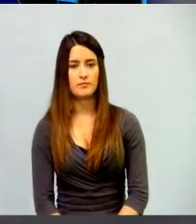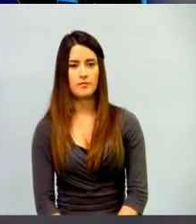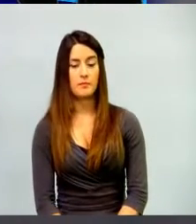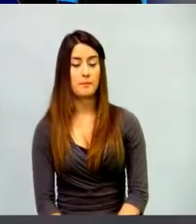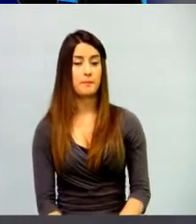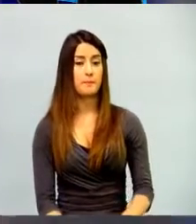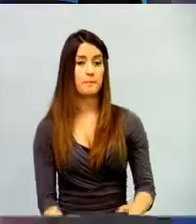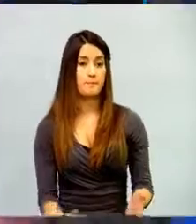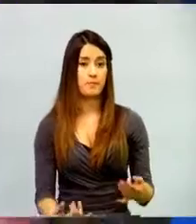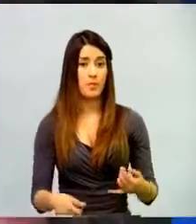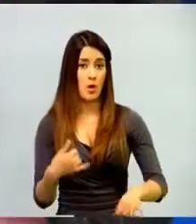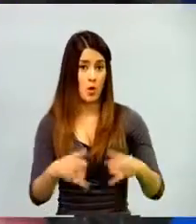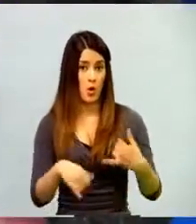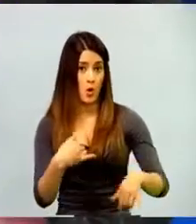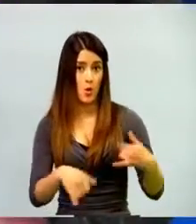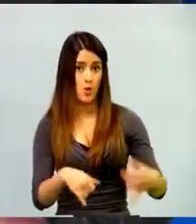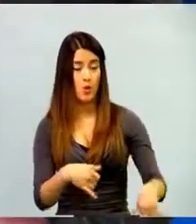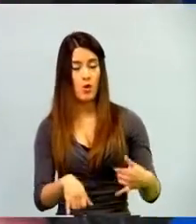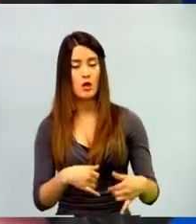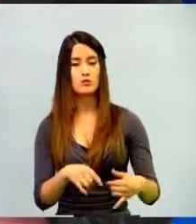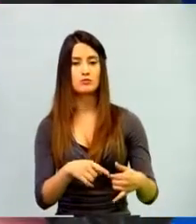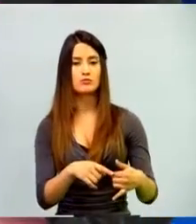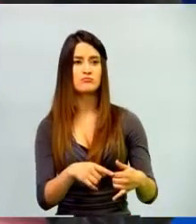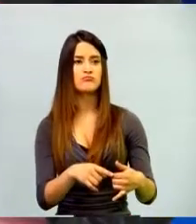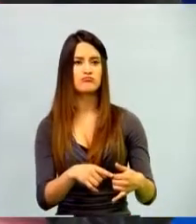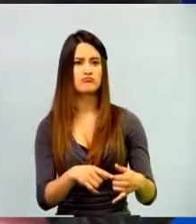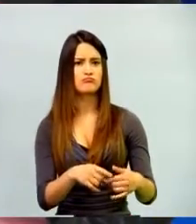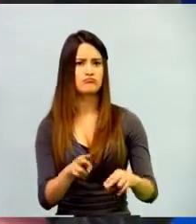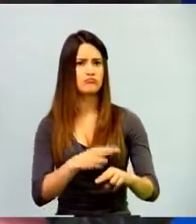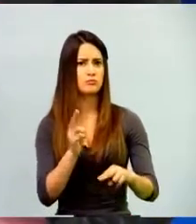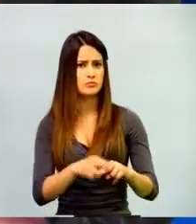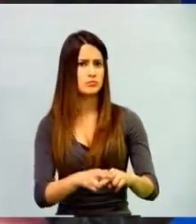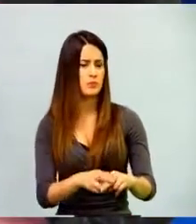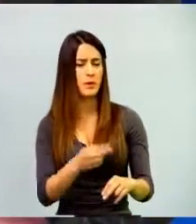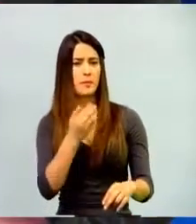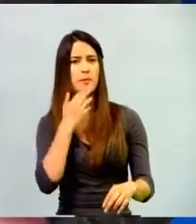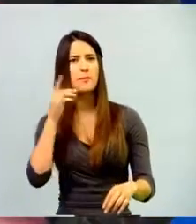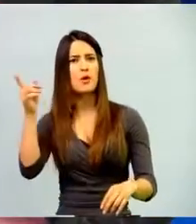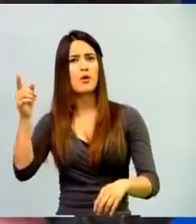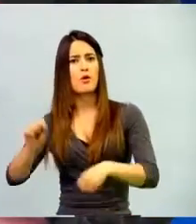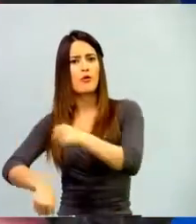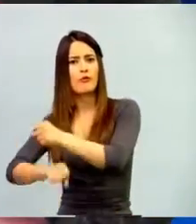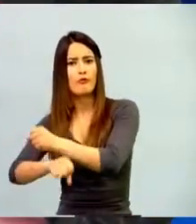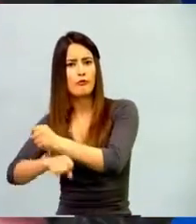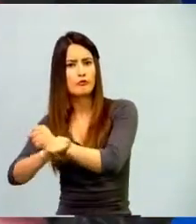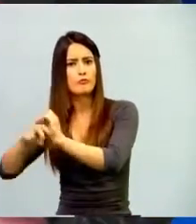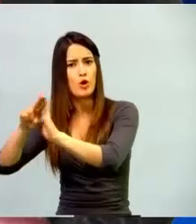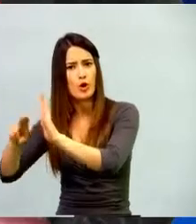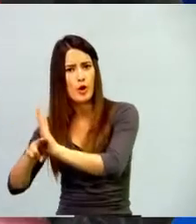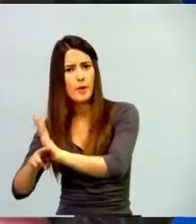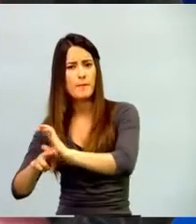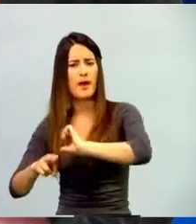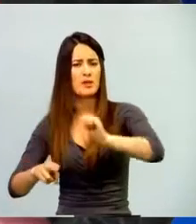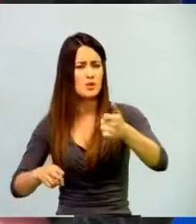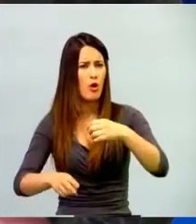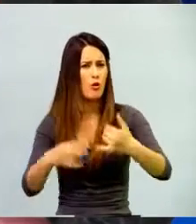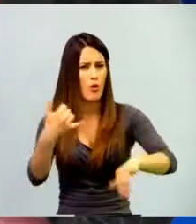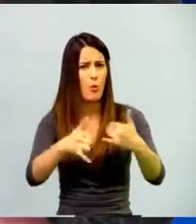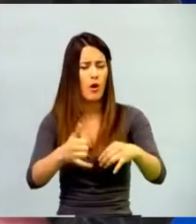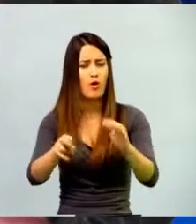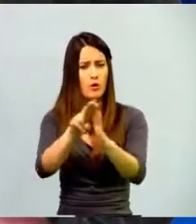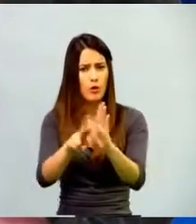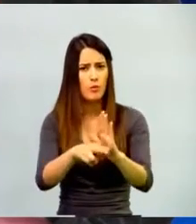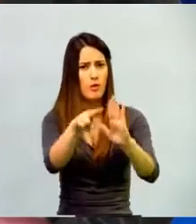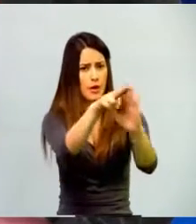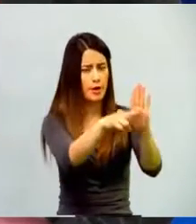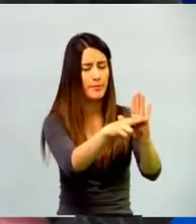universal. Todo lado tiene su juego. Si hablamos de fútbol, en todo lado tiene sus mismas reglas. Pero como estamos hablando de